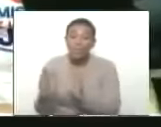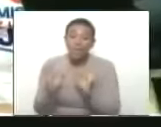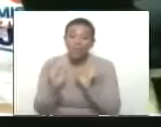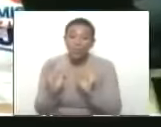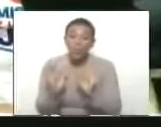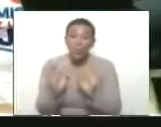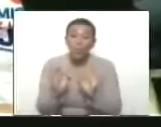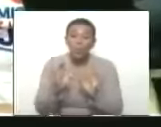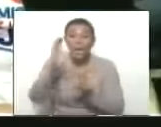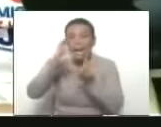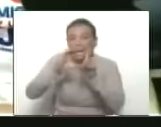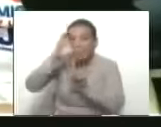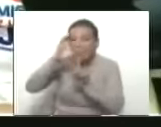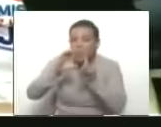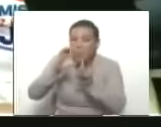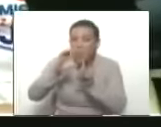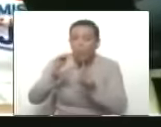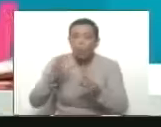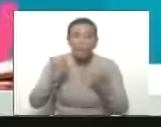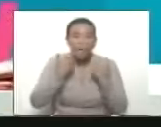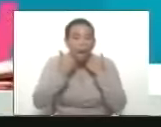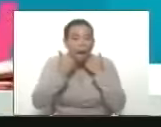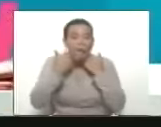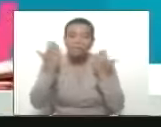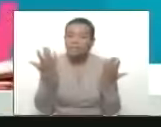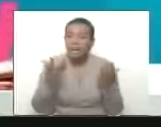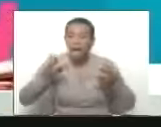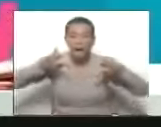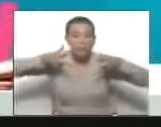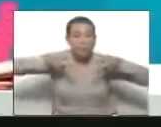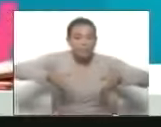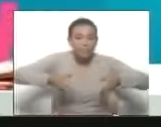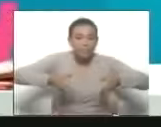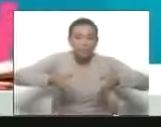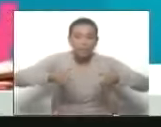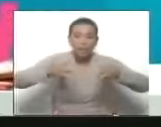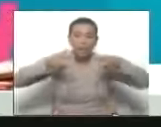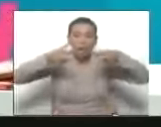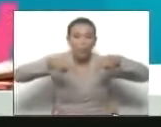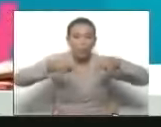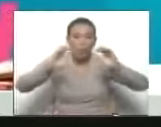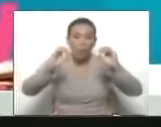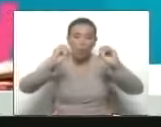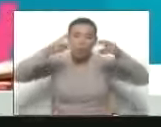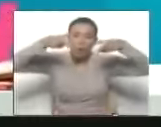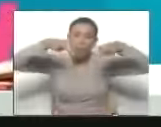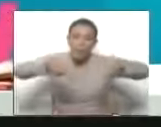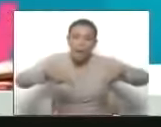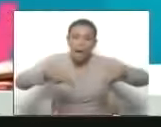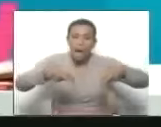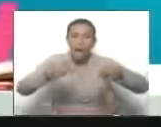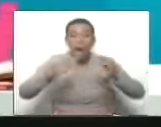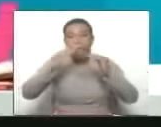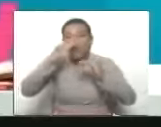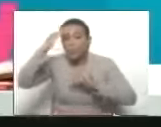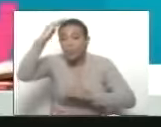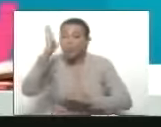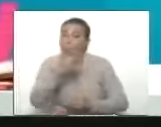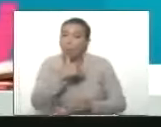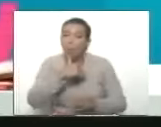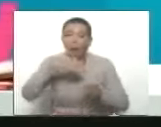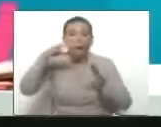de climaterio y menopausia y todo lo que tiene que ver con la atención de la mujer adulta ya